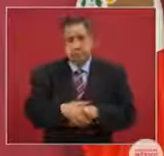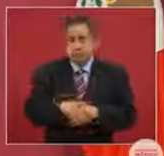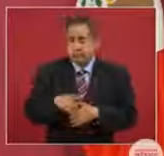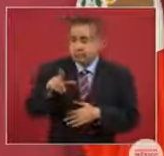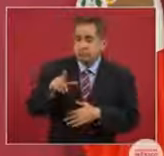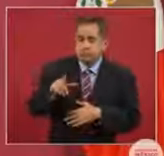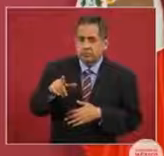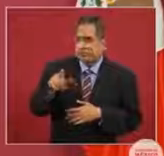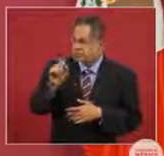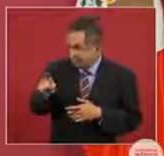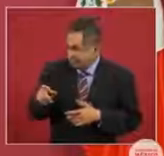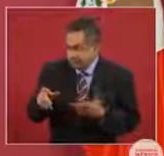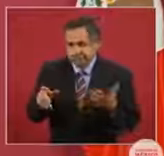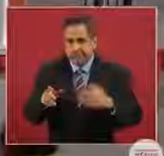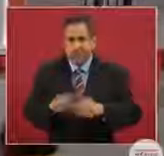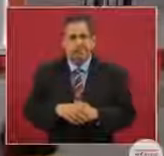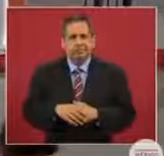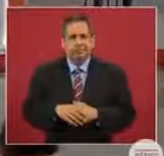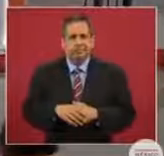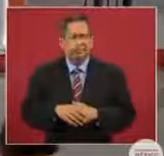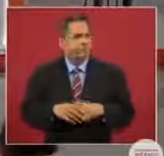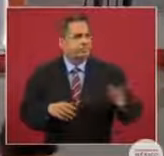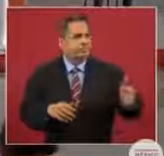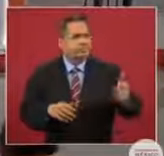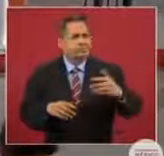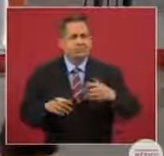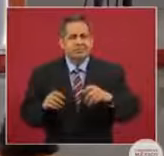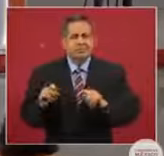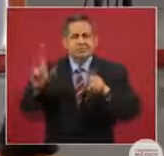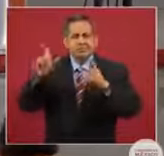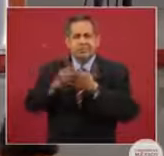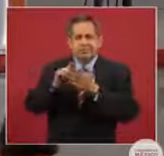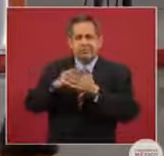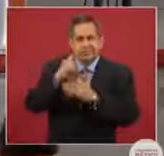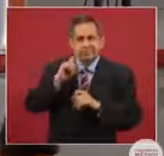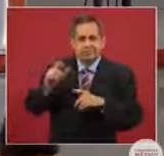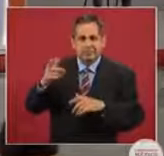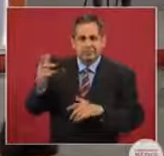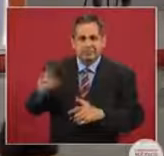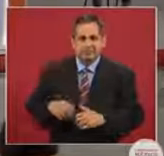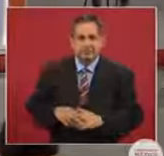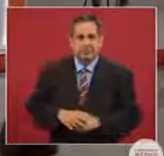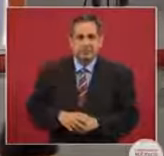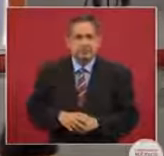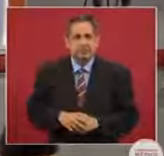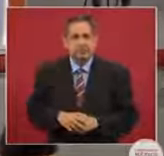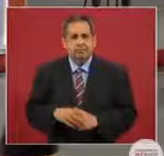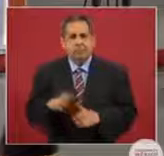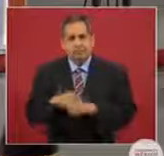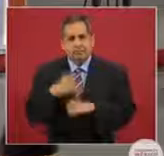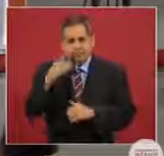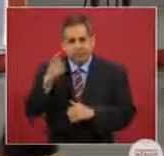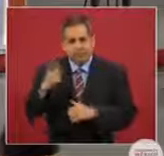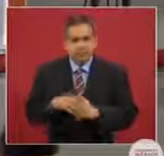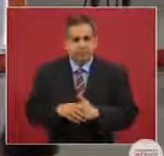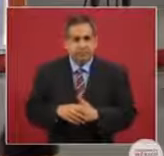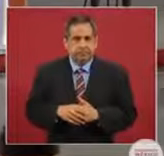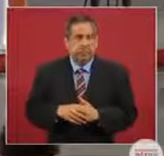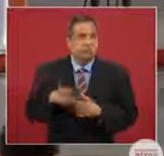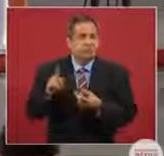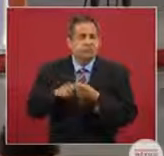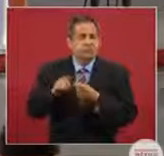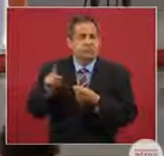También, pero a ver, consiguen a Sergio Sarmiento ahí en el Twitter. Porque fíjense, ¿esto dónde es?